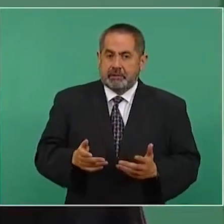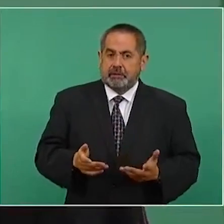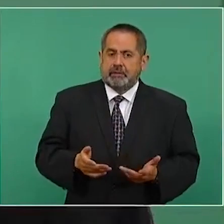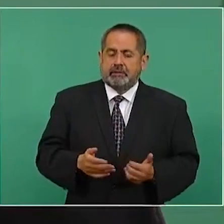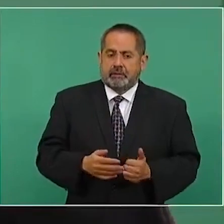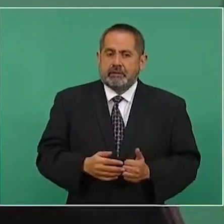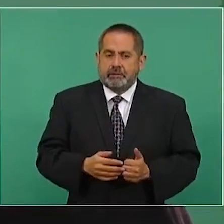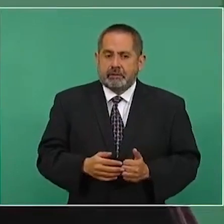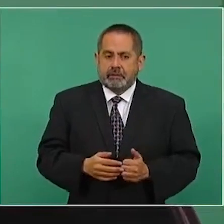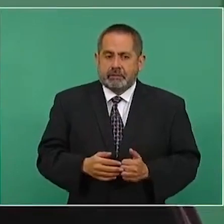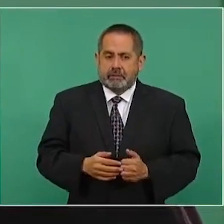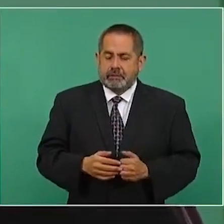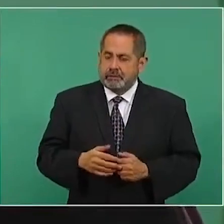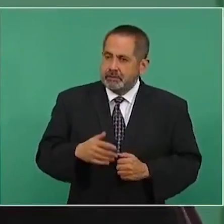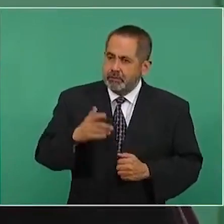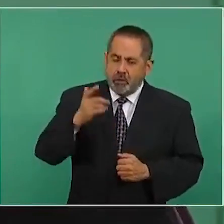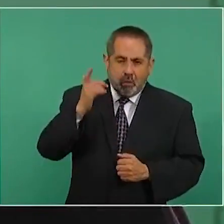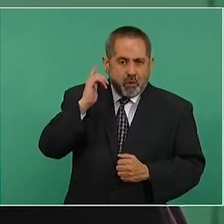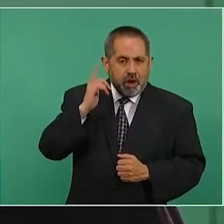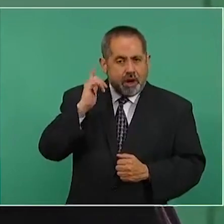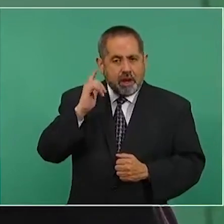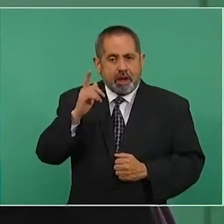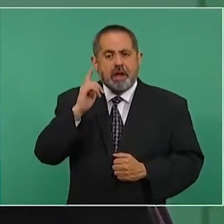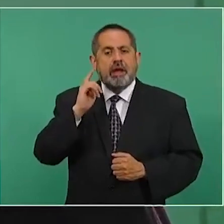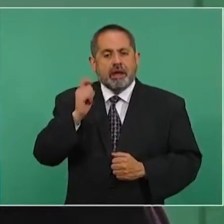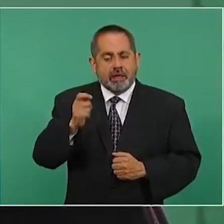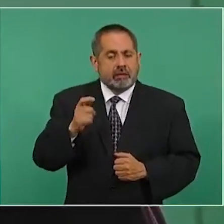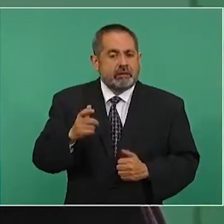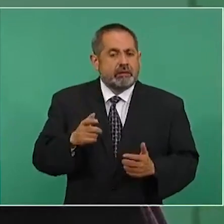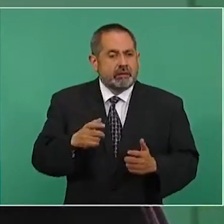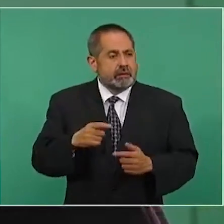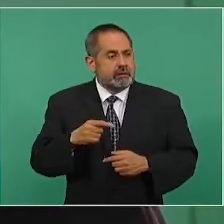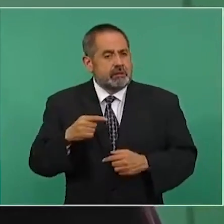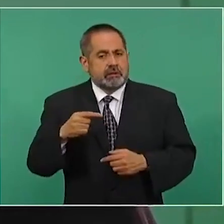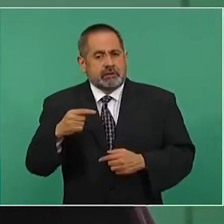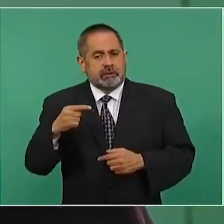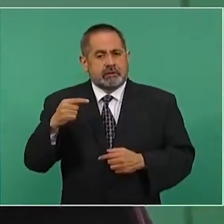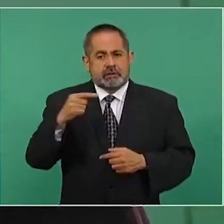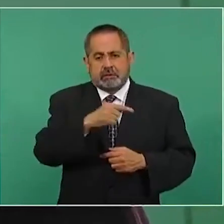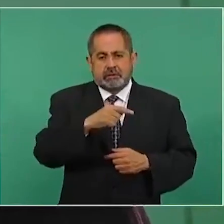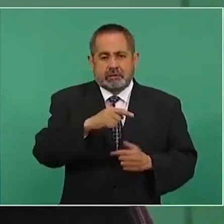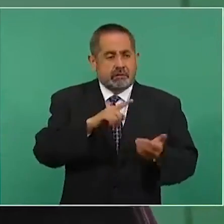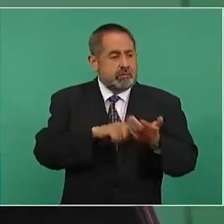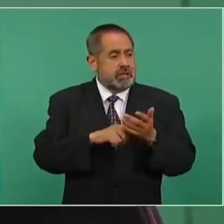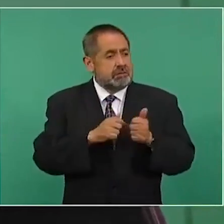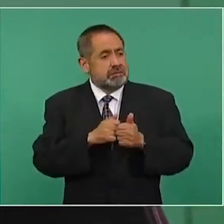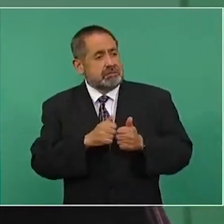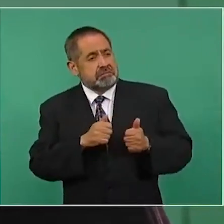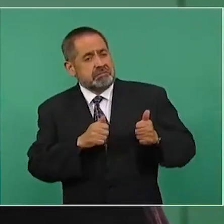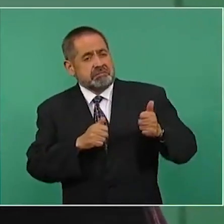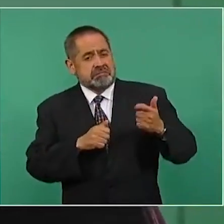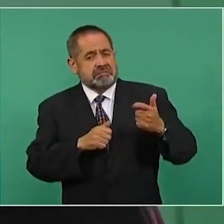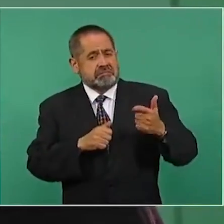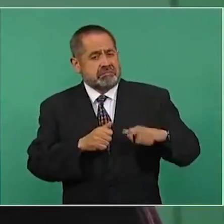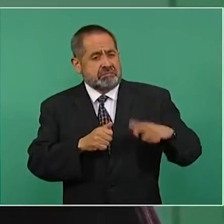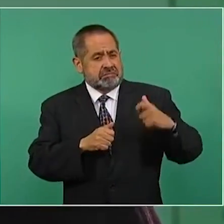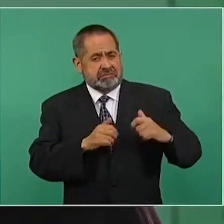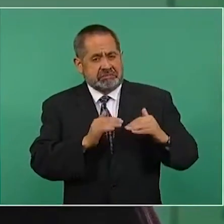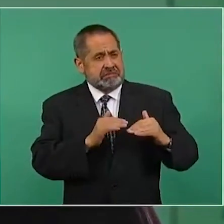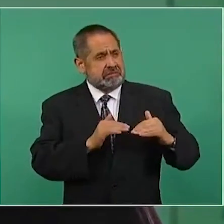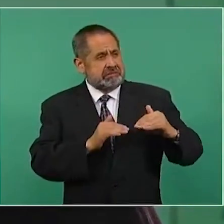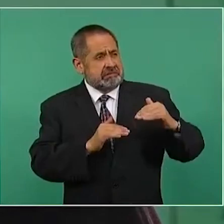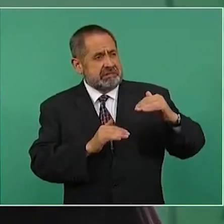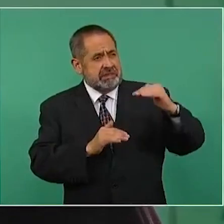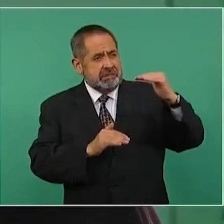Y entre más arriba estemos en la